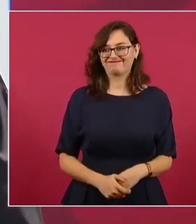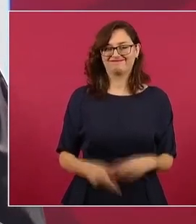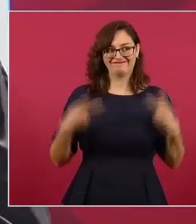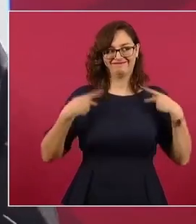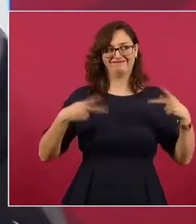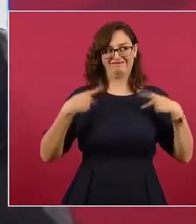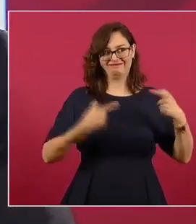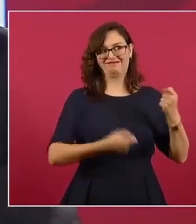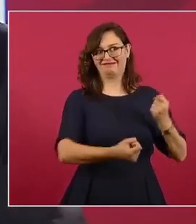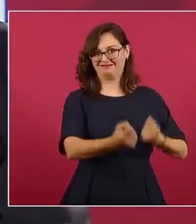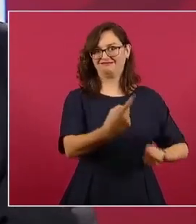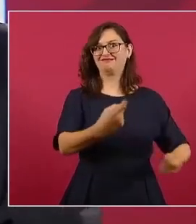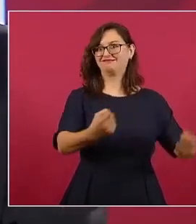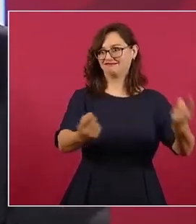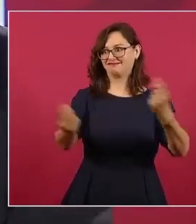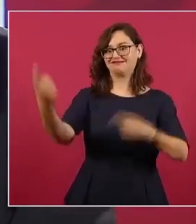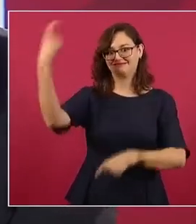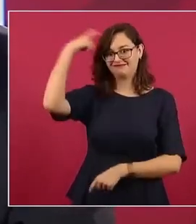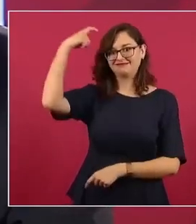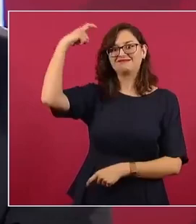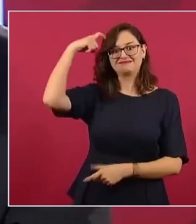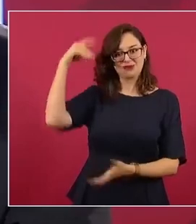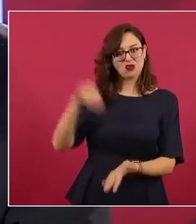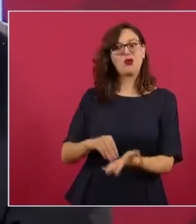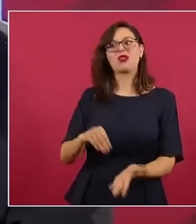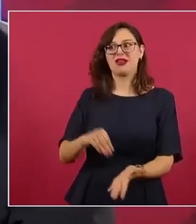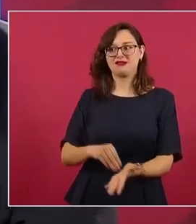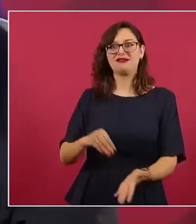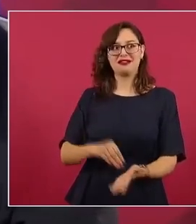acuérdense ustedes que cuando se habla de